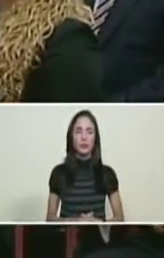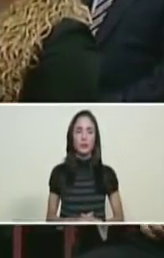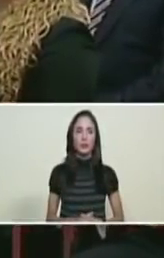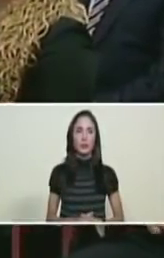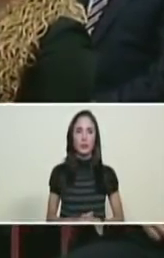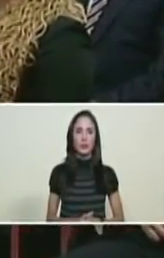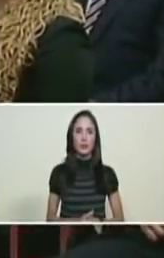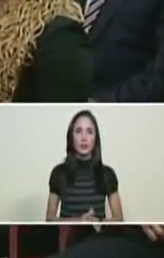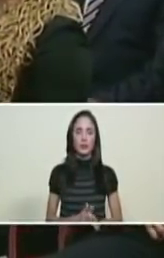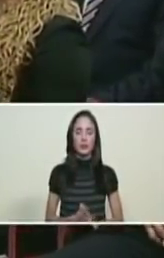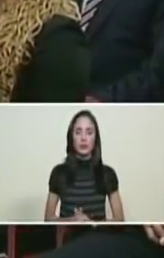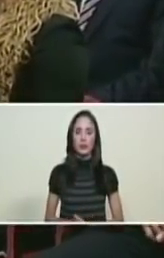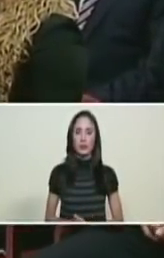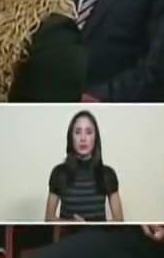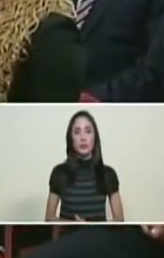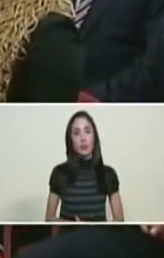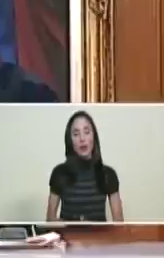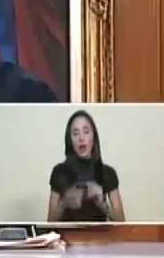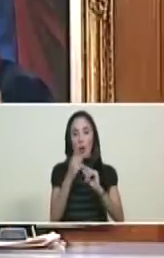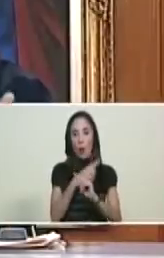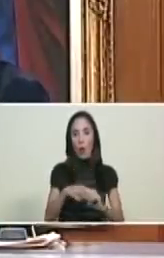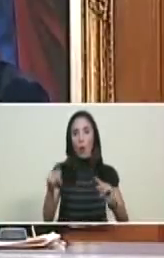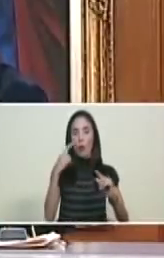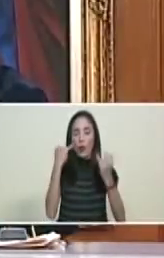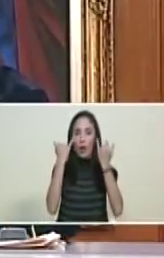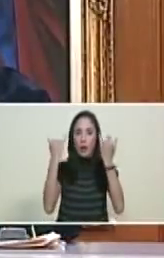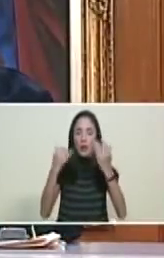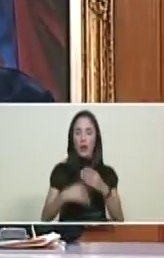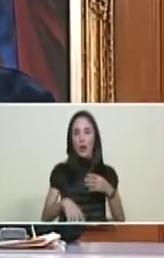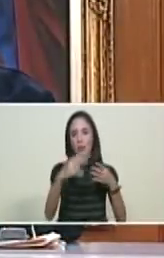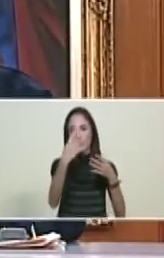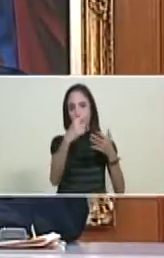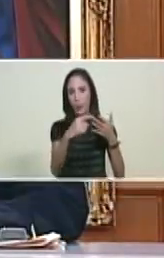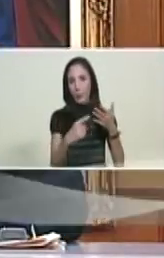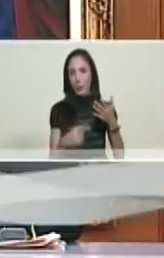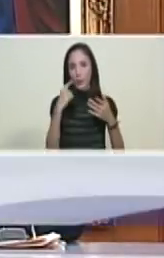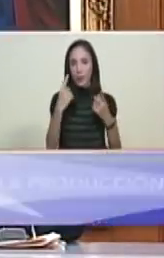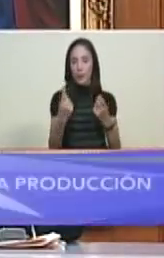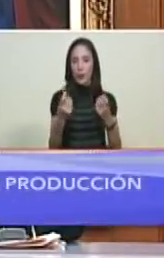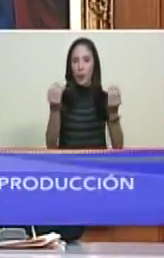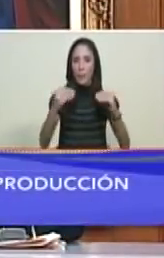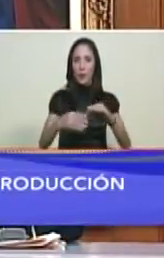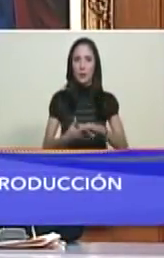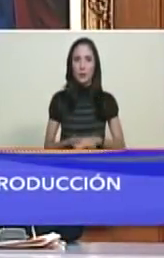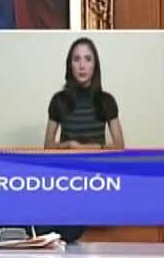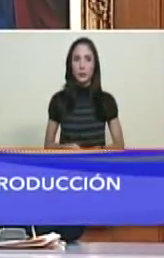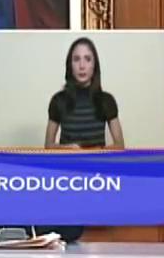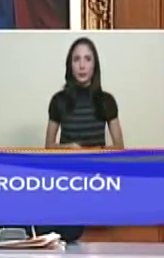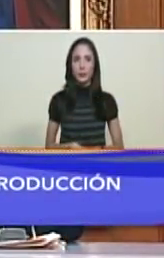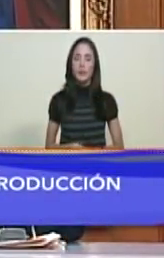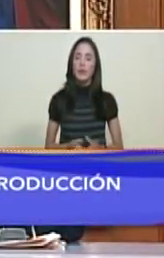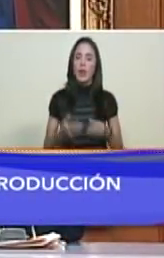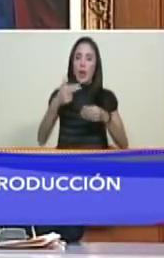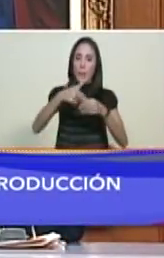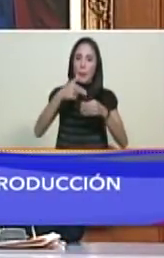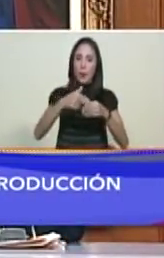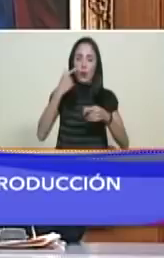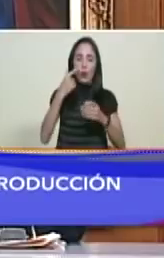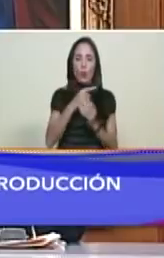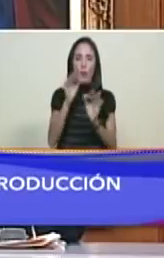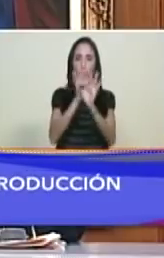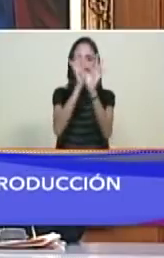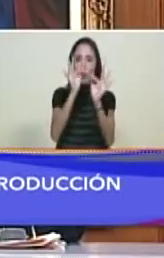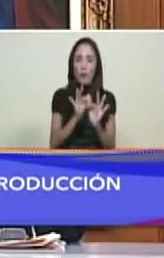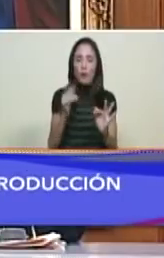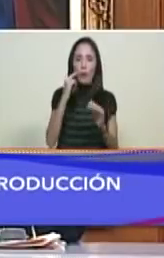sin contar con los otros motores todavía el petróleo utilizado como instrumento de liberación